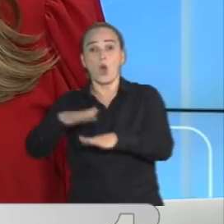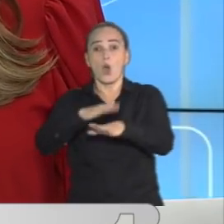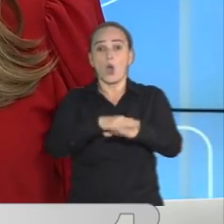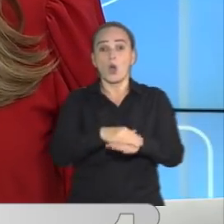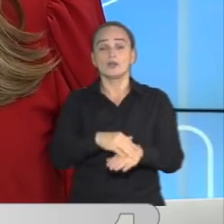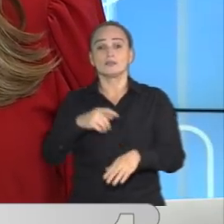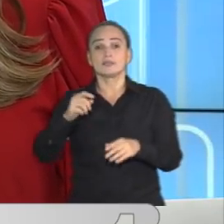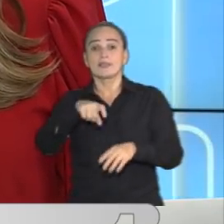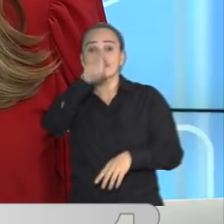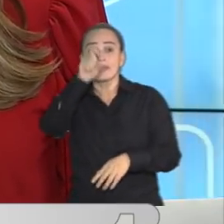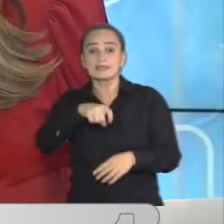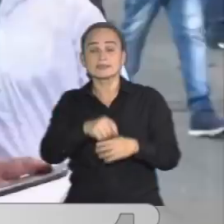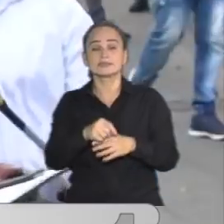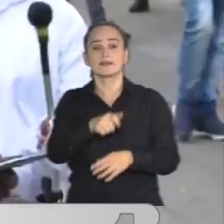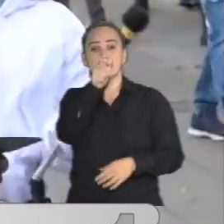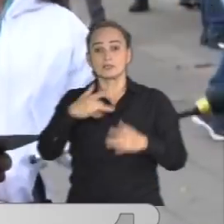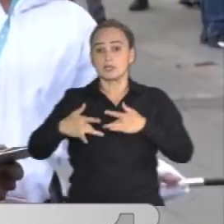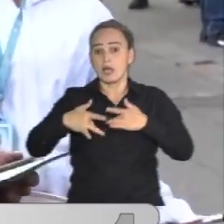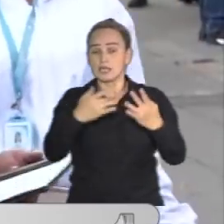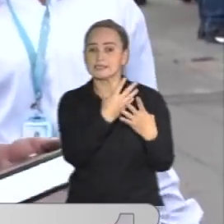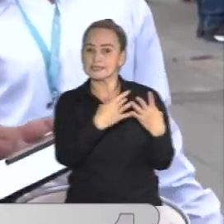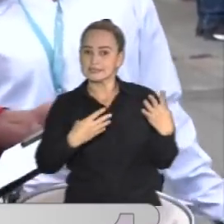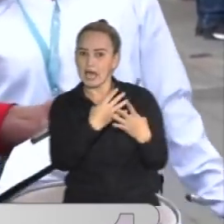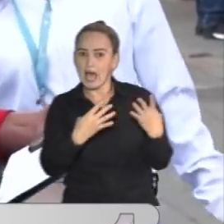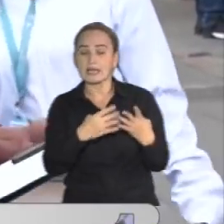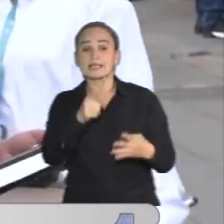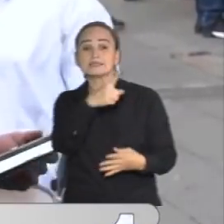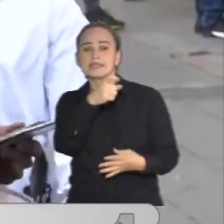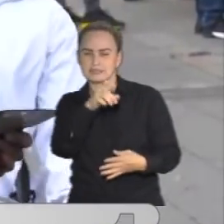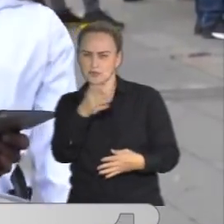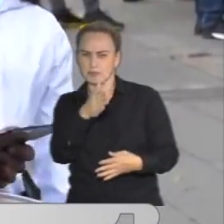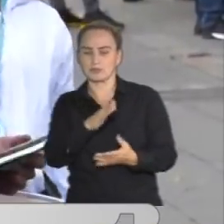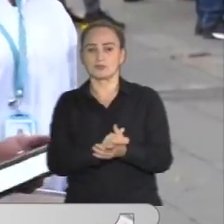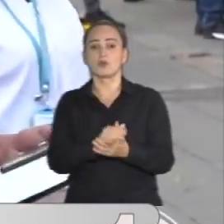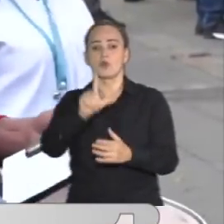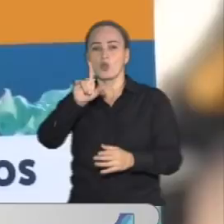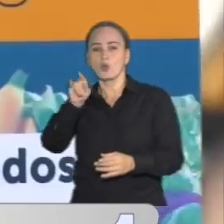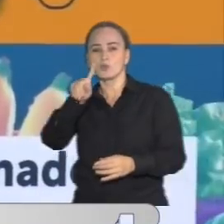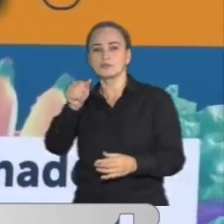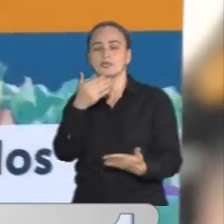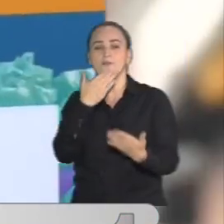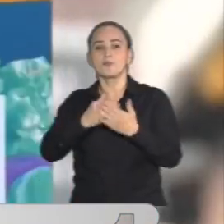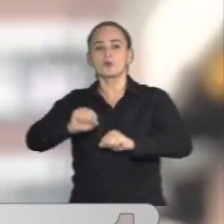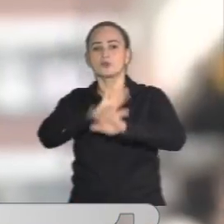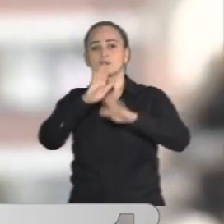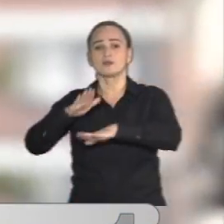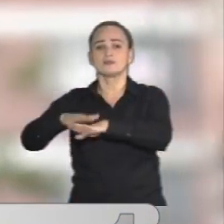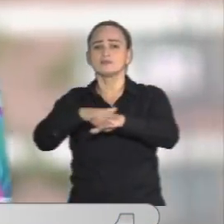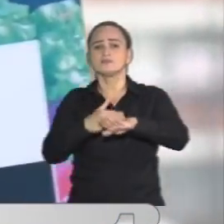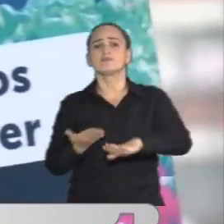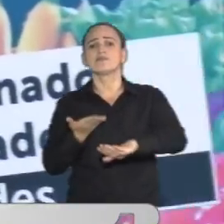600 donantes de sangre. Luisa Fernández, muy buenos días. Cuéntenos, ¿quién hace este llamado?